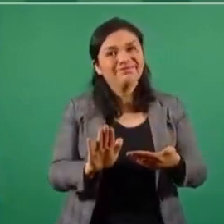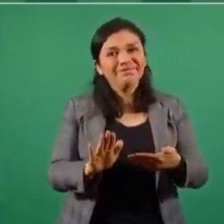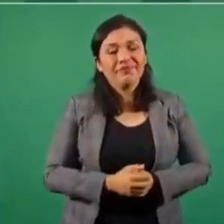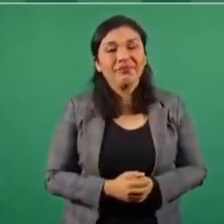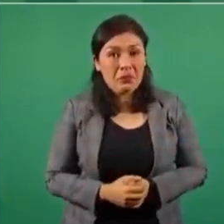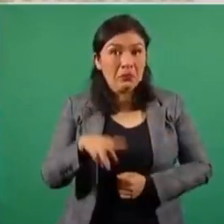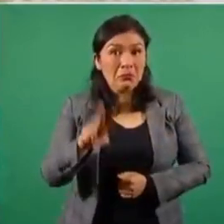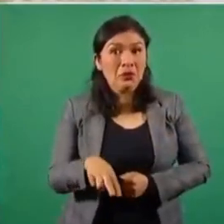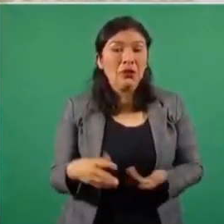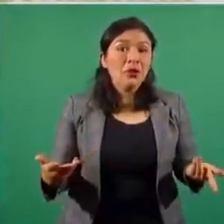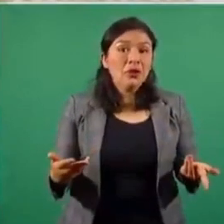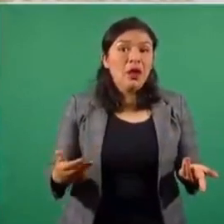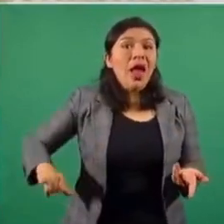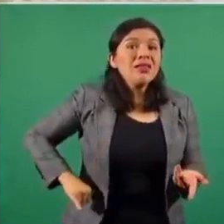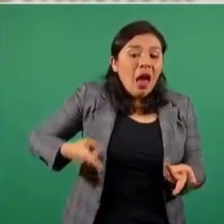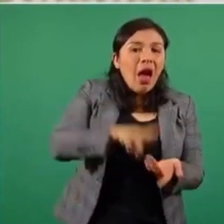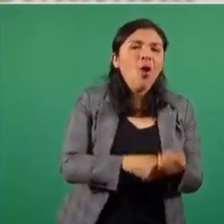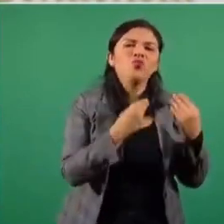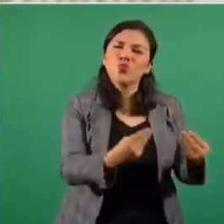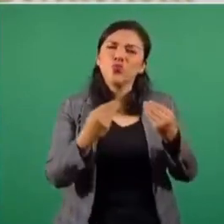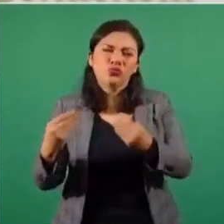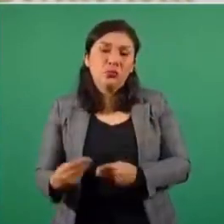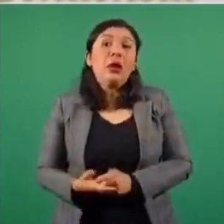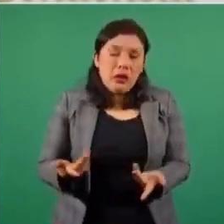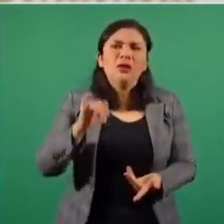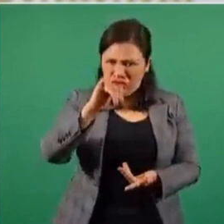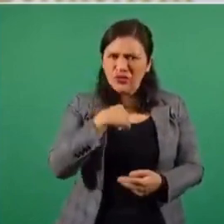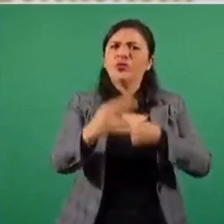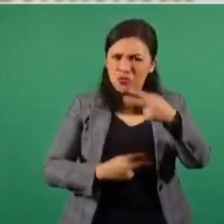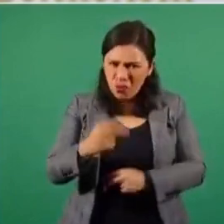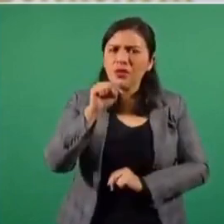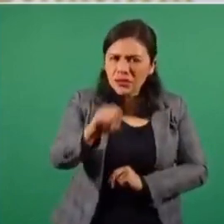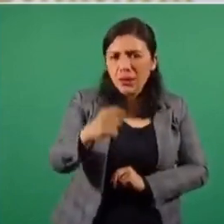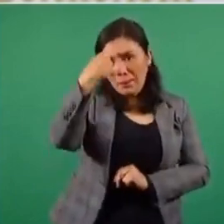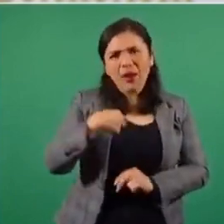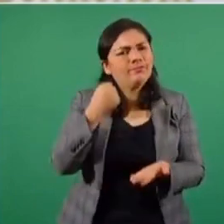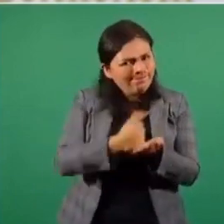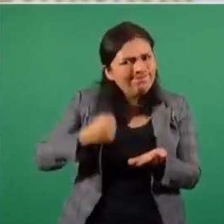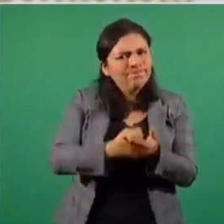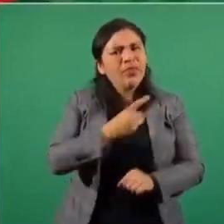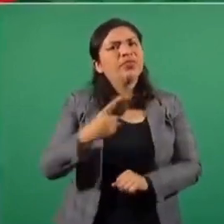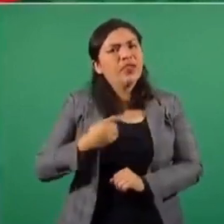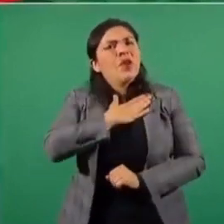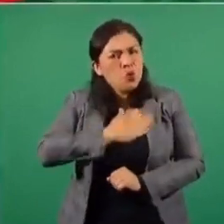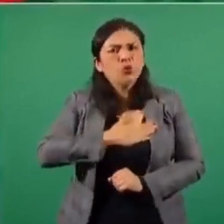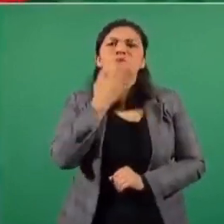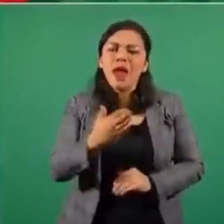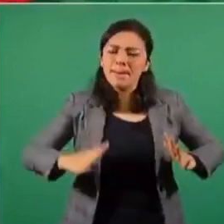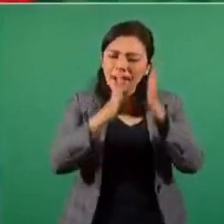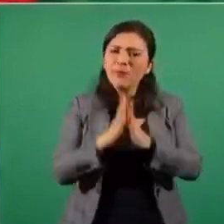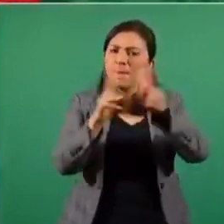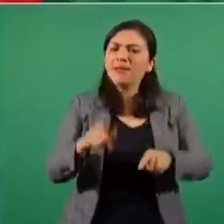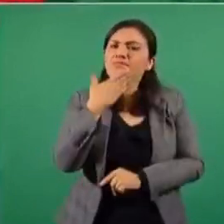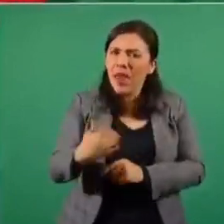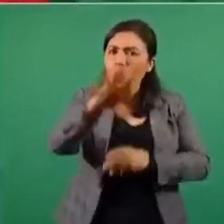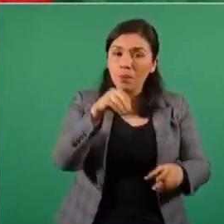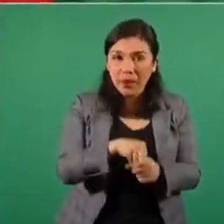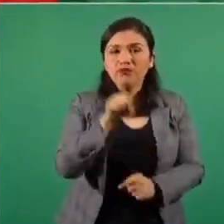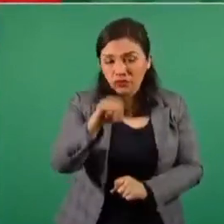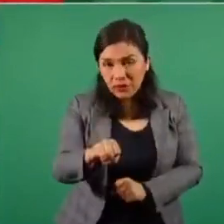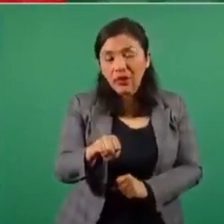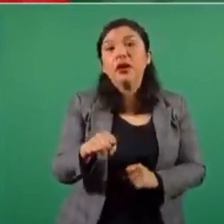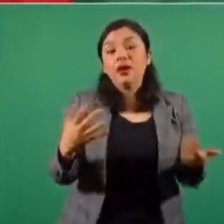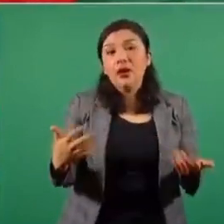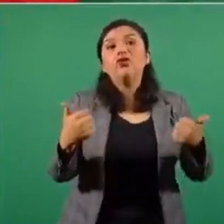porque son muchos los intereses. Y si nosotros vamos a seguir insistiendo en que tiene que haber democracia plena y vamos